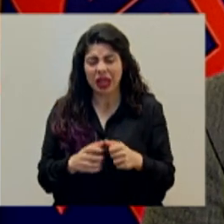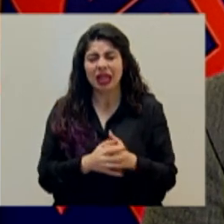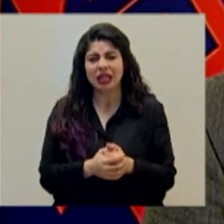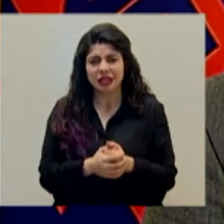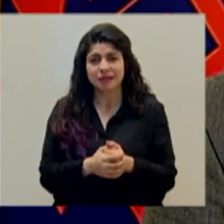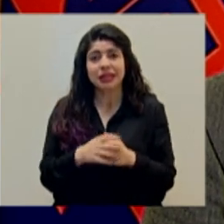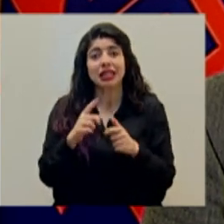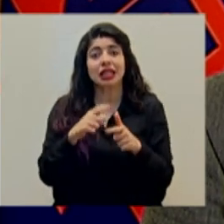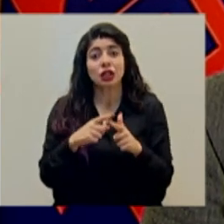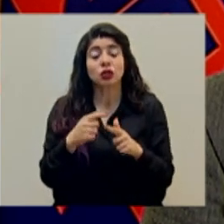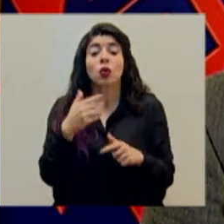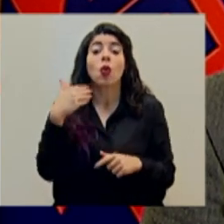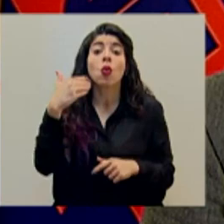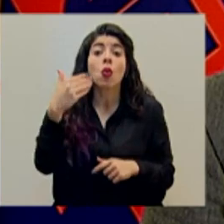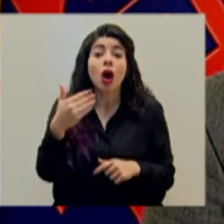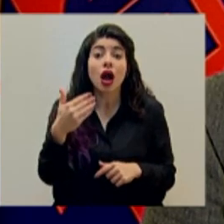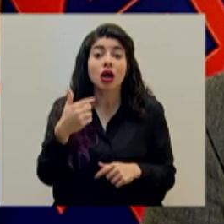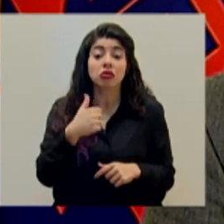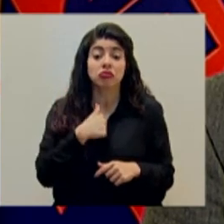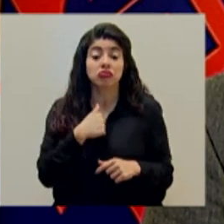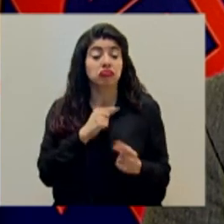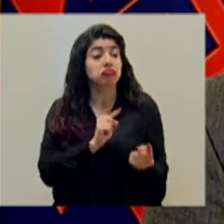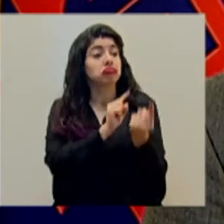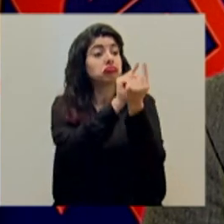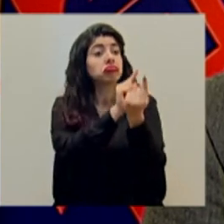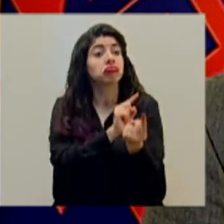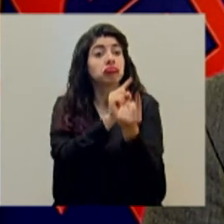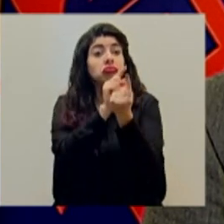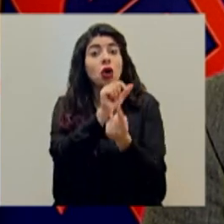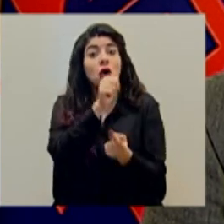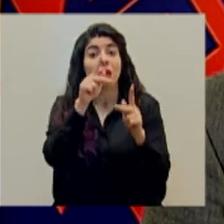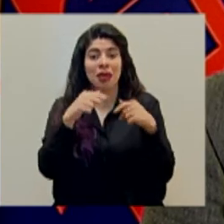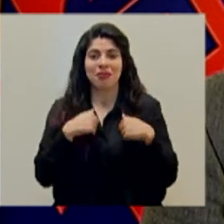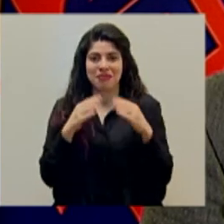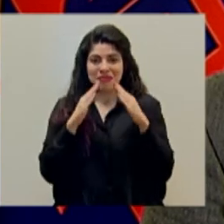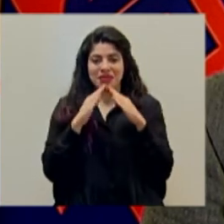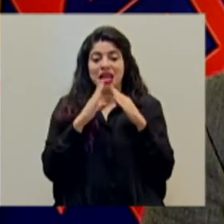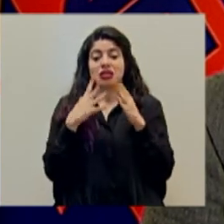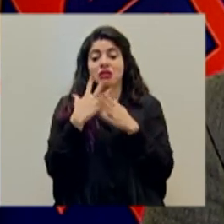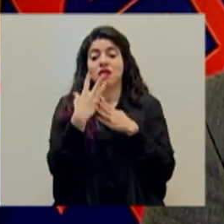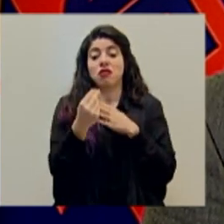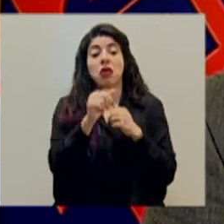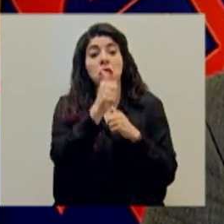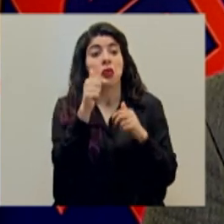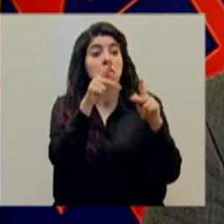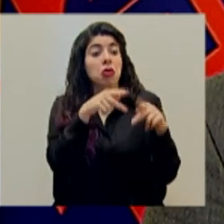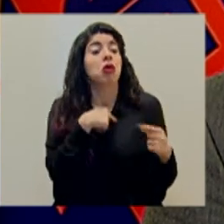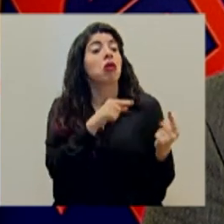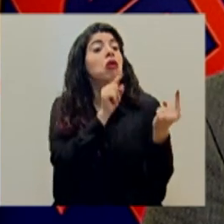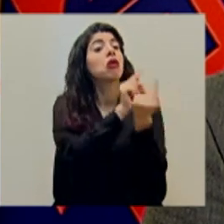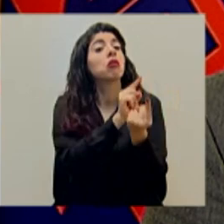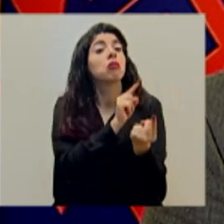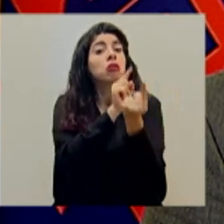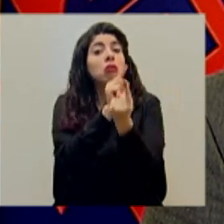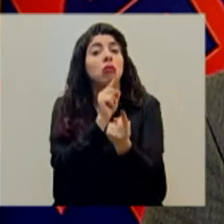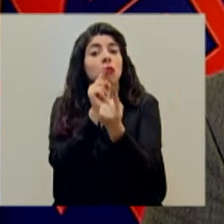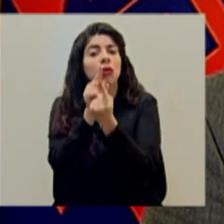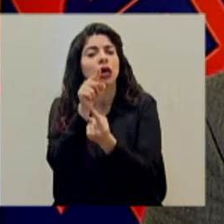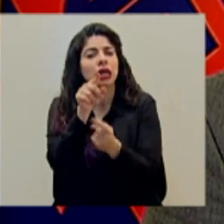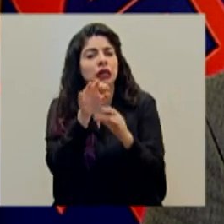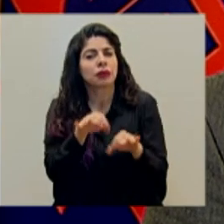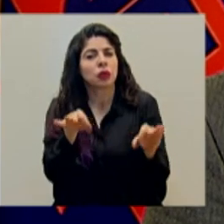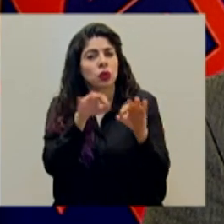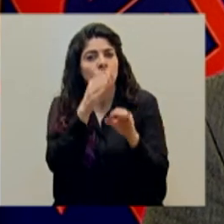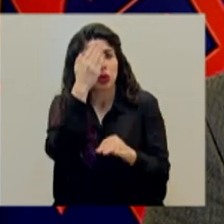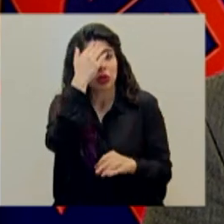tener que cuando tenemos interacciones con otras personas fuera de nuestro hogar, es importante entonces tener presente que